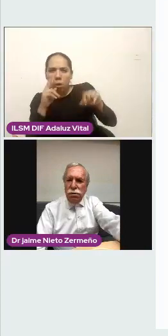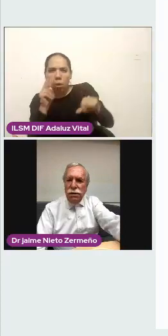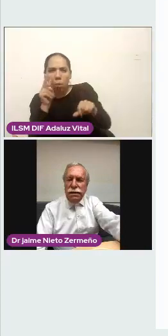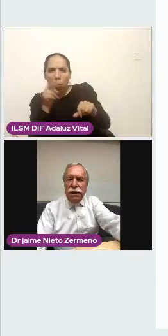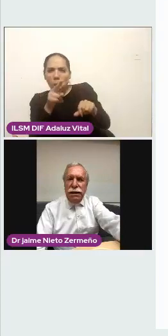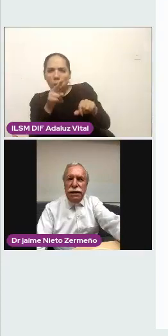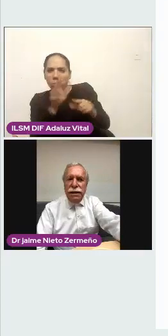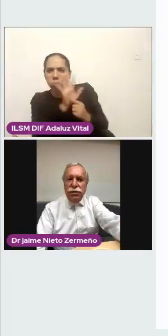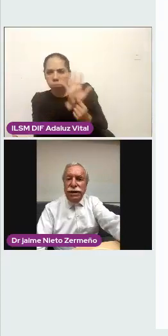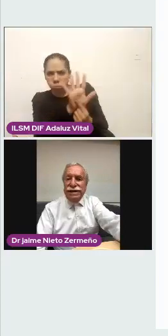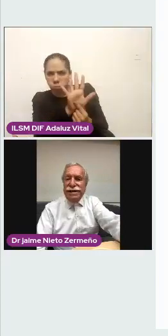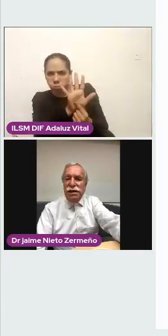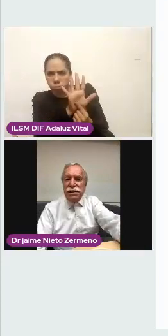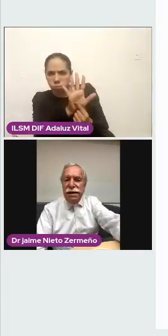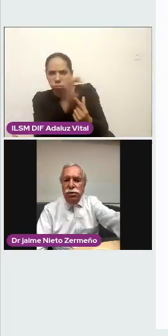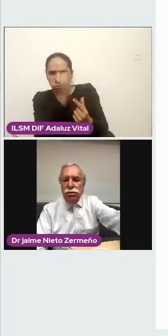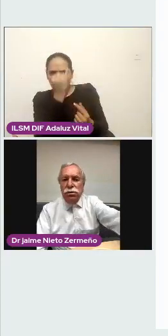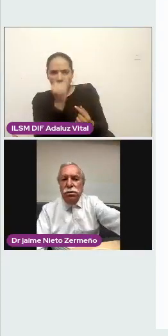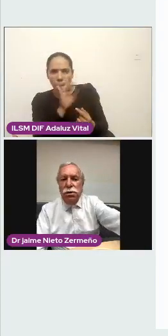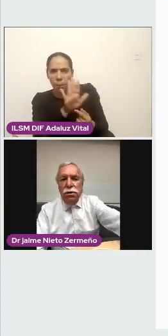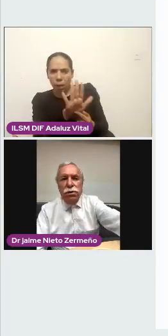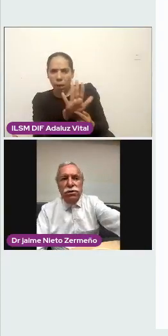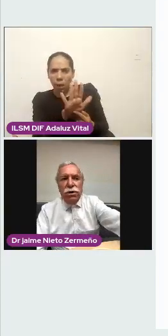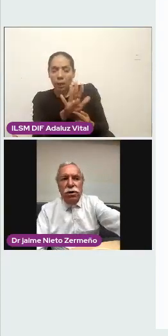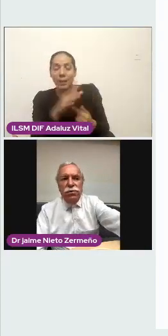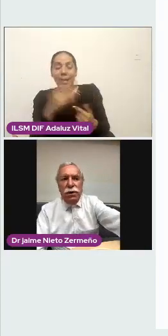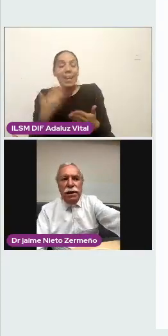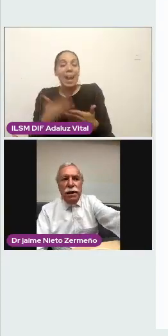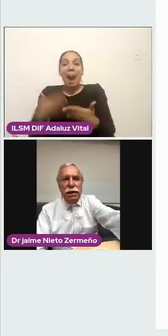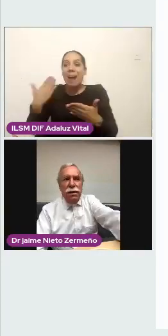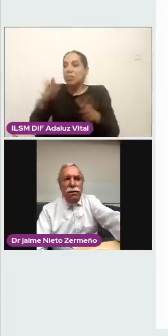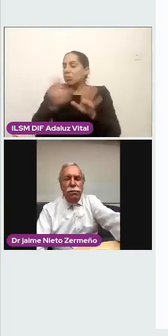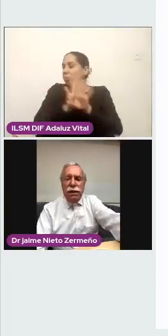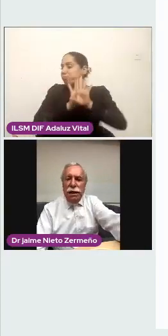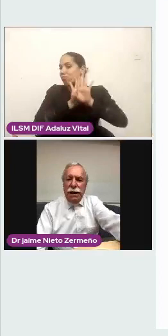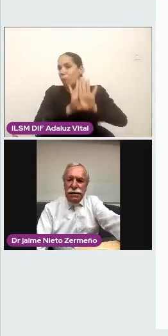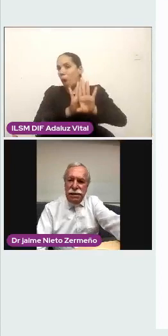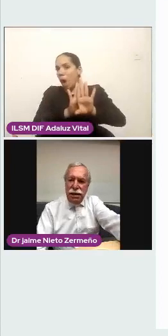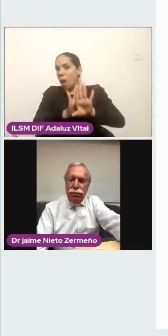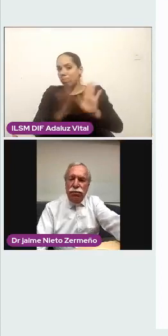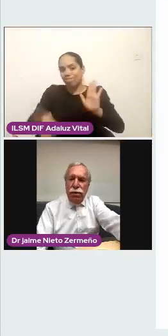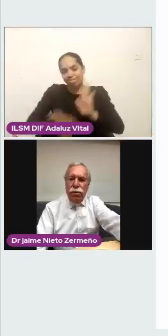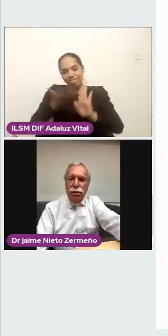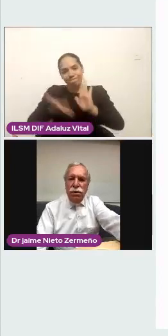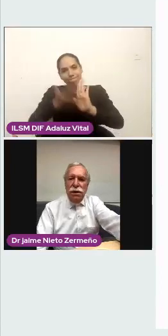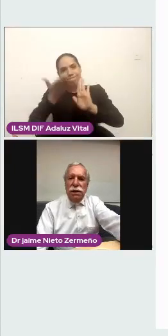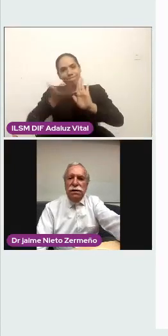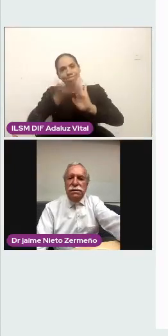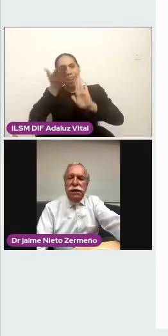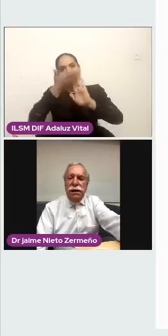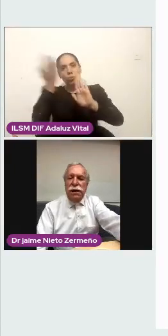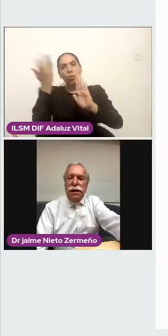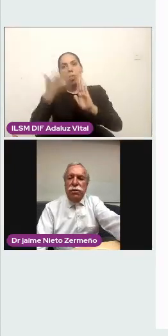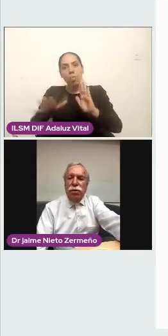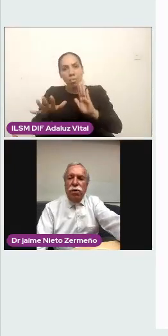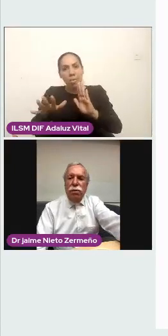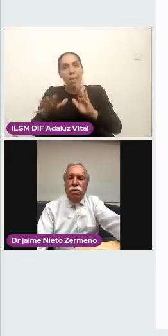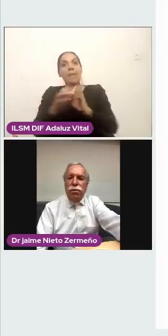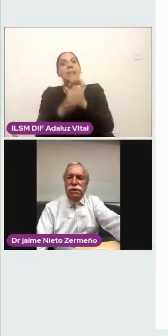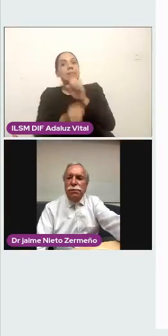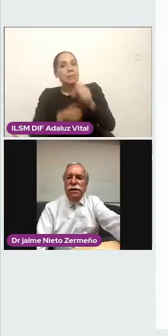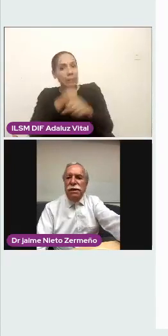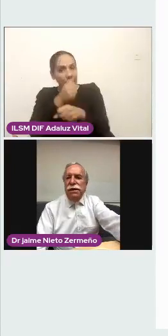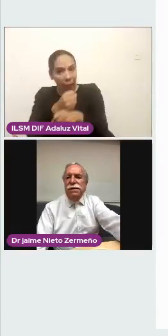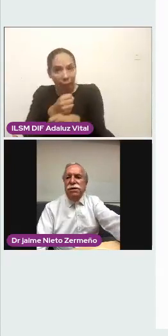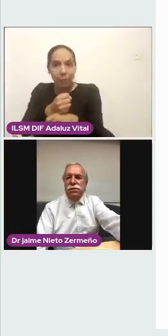detenida durante 10 años, puesto que el hospital, la que sigue, por favor, se inauguró